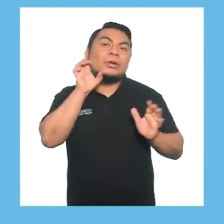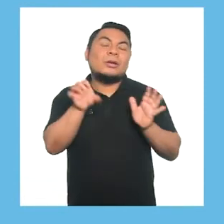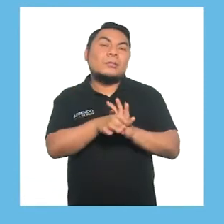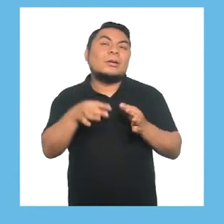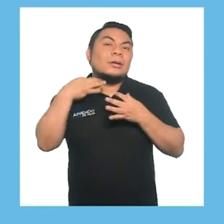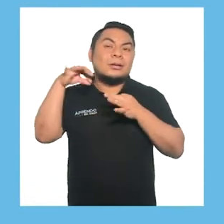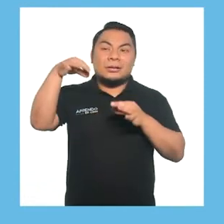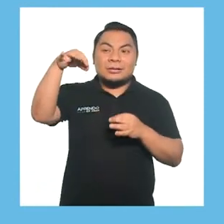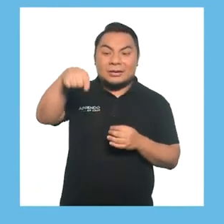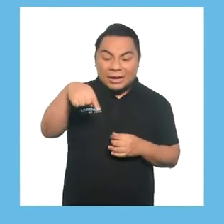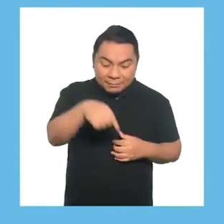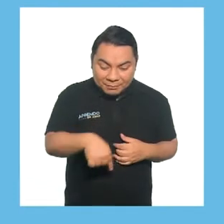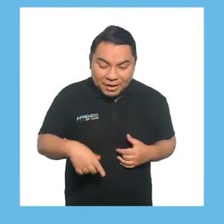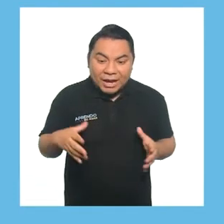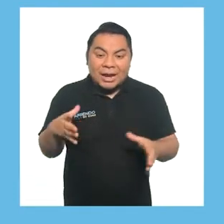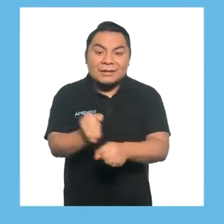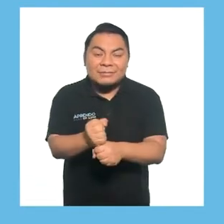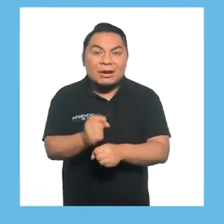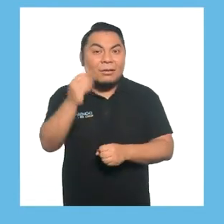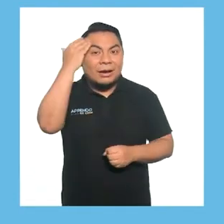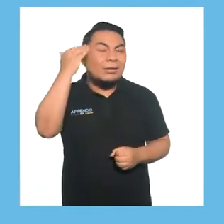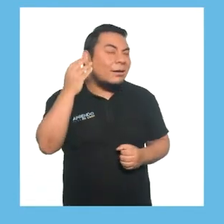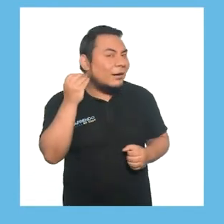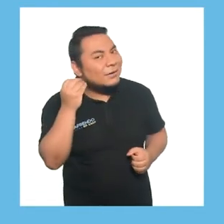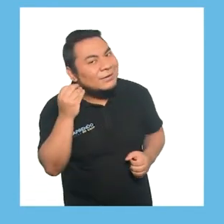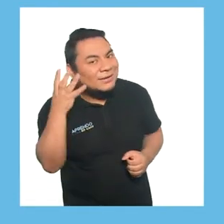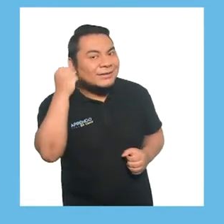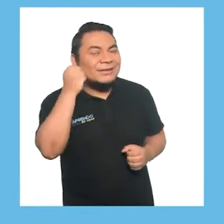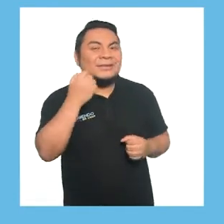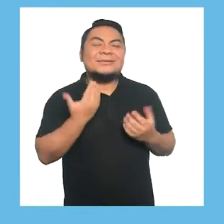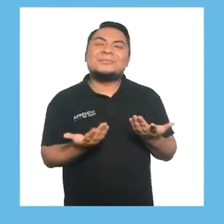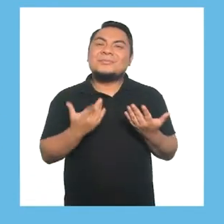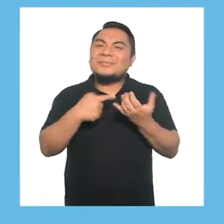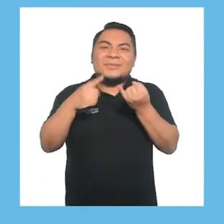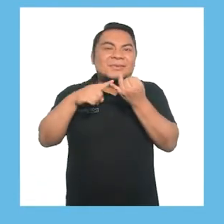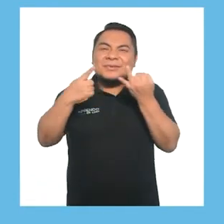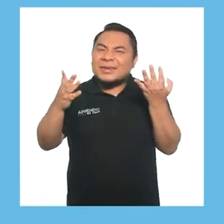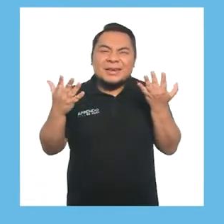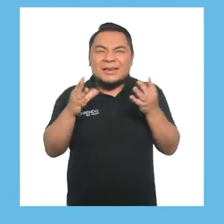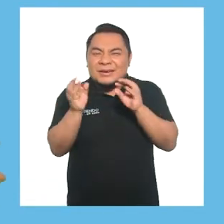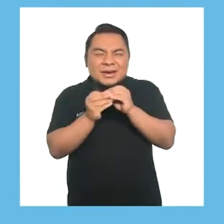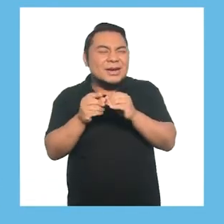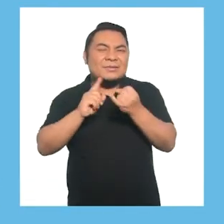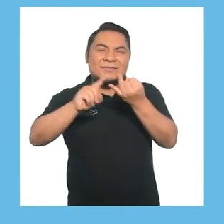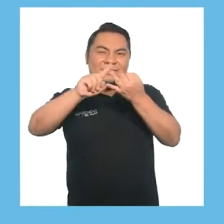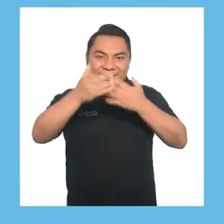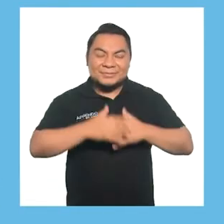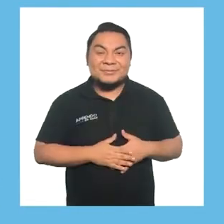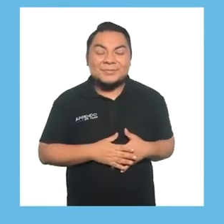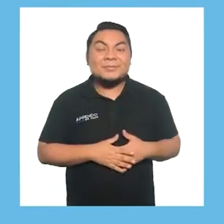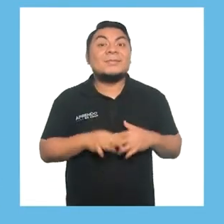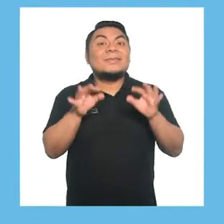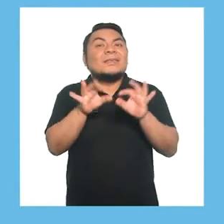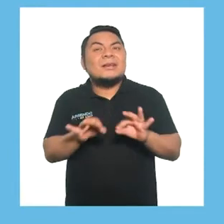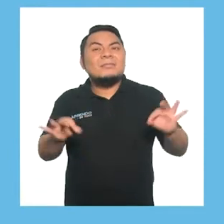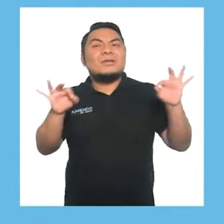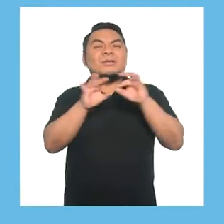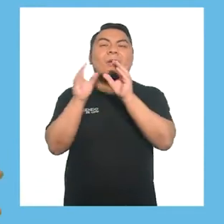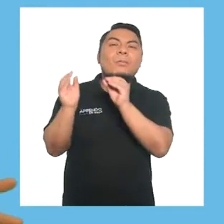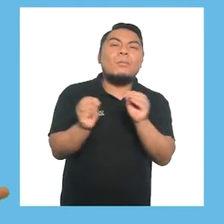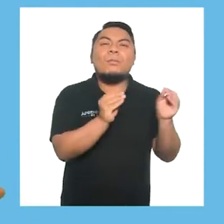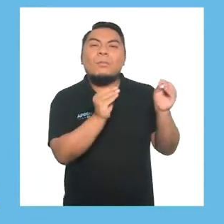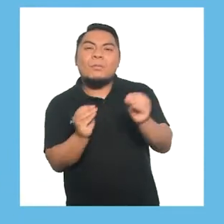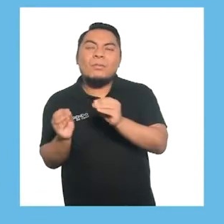atrapar los pañuelos con el pie, con la cabeza, varios pañuelos a la vez, etc. Lo importante